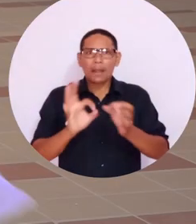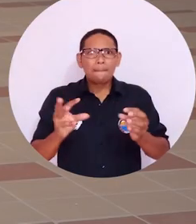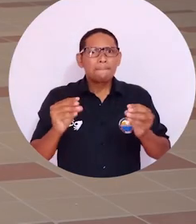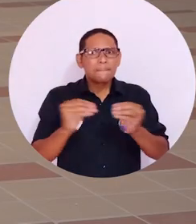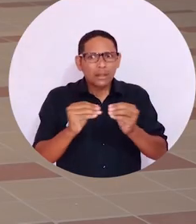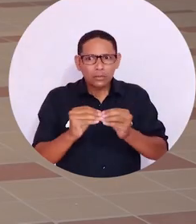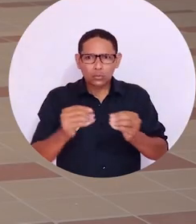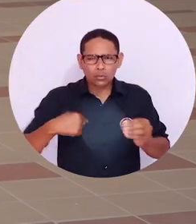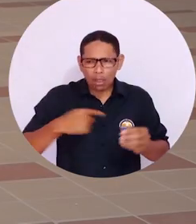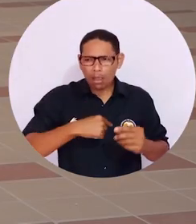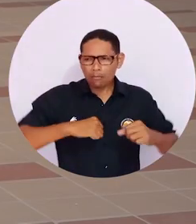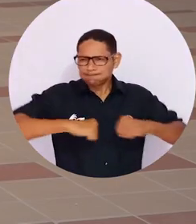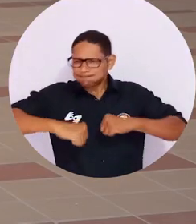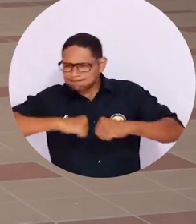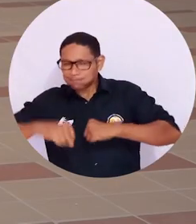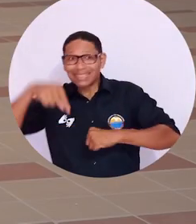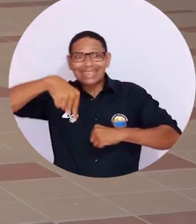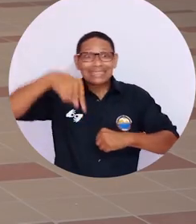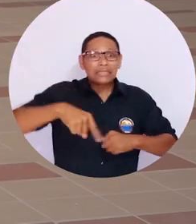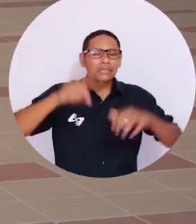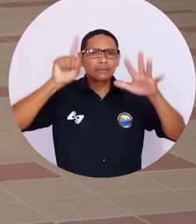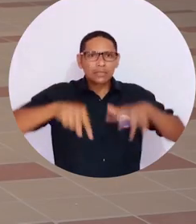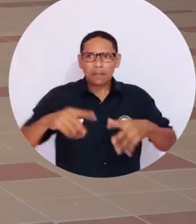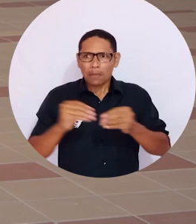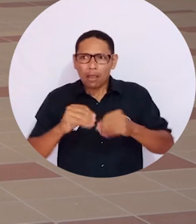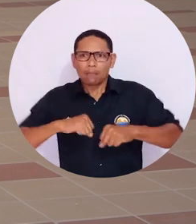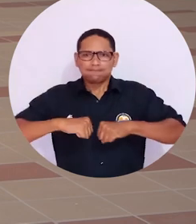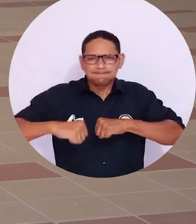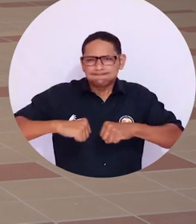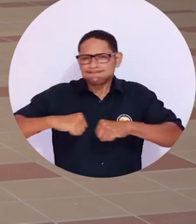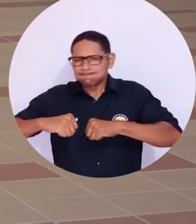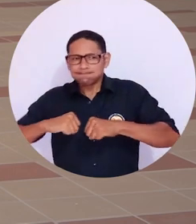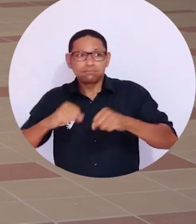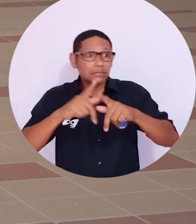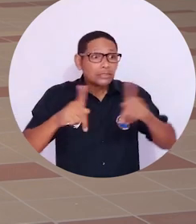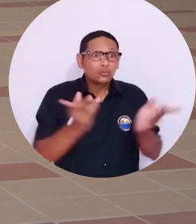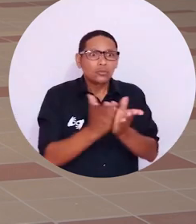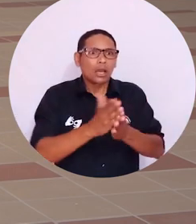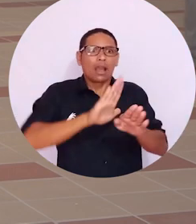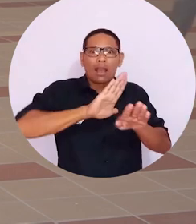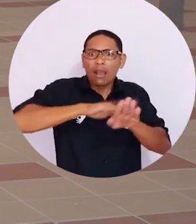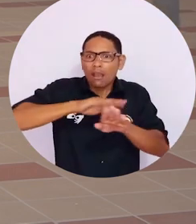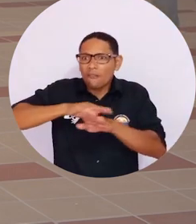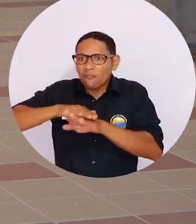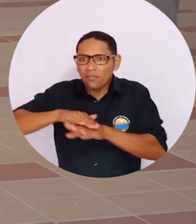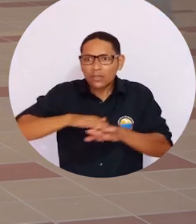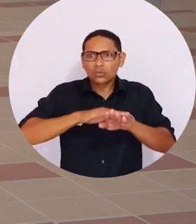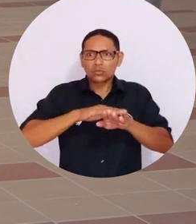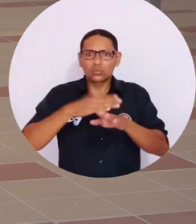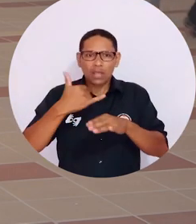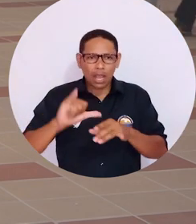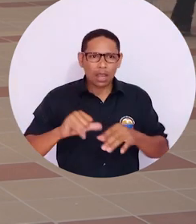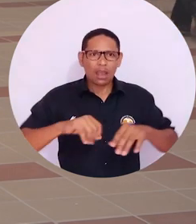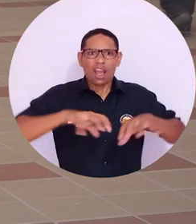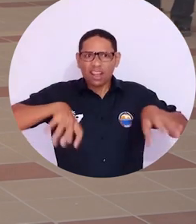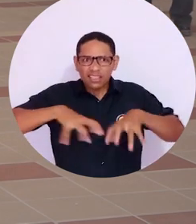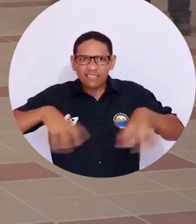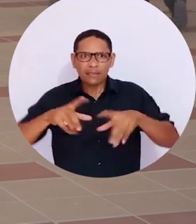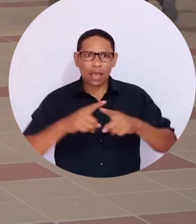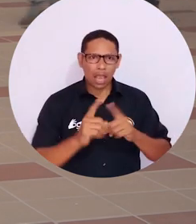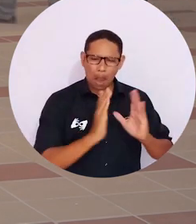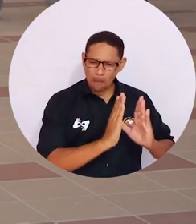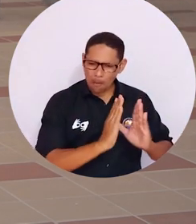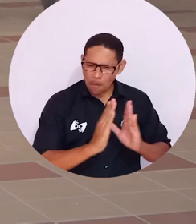podamos retornar de alguna u otra manera a este semestre y podamos culminarlo. Decirle a todos los estudiantes que se estarán